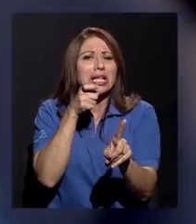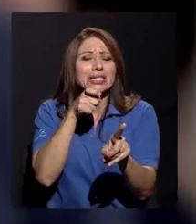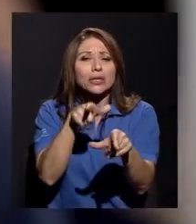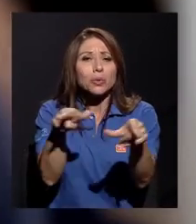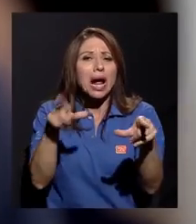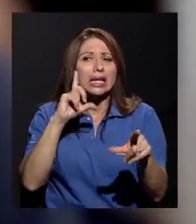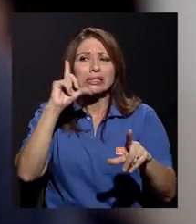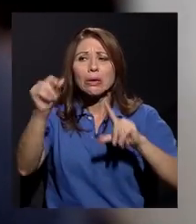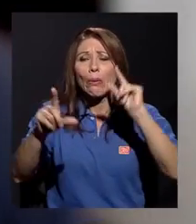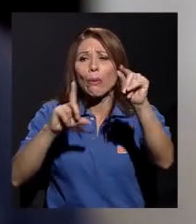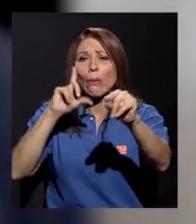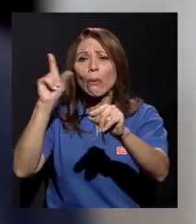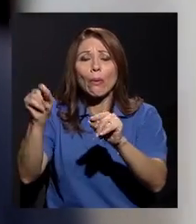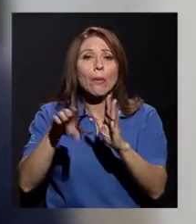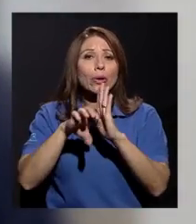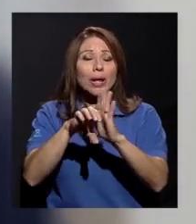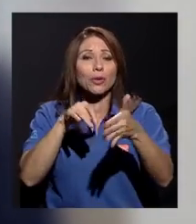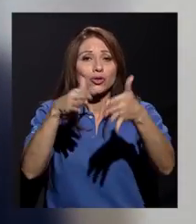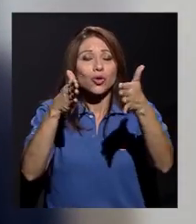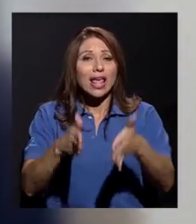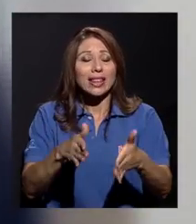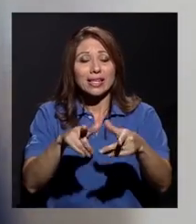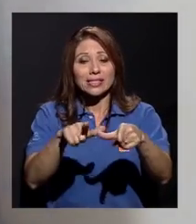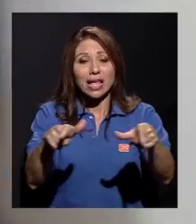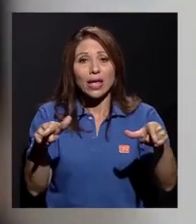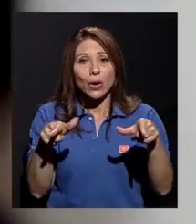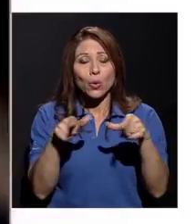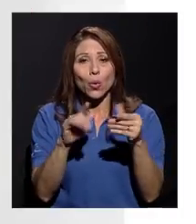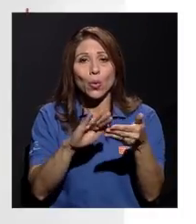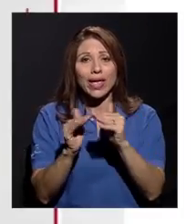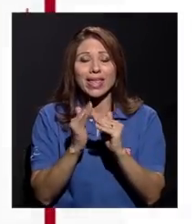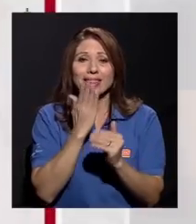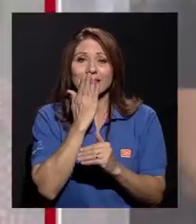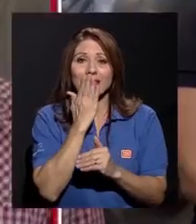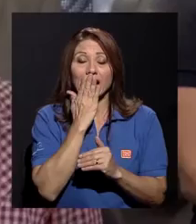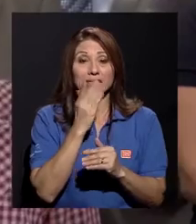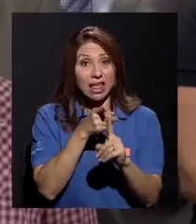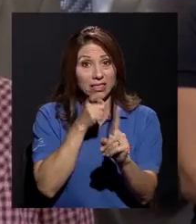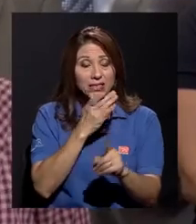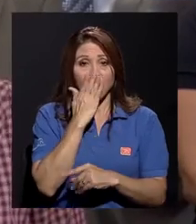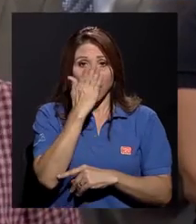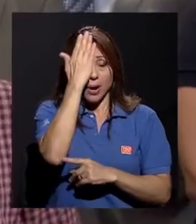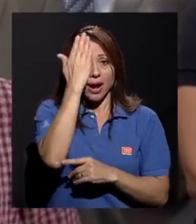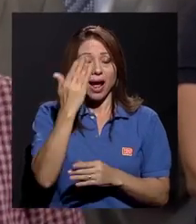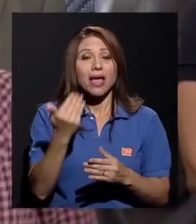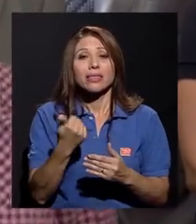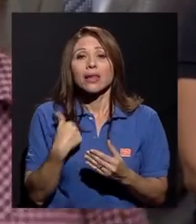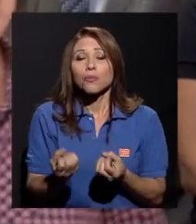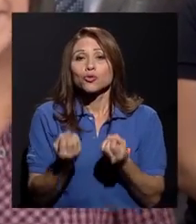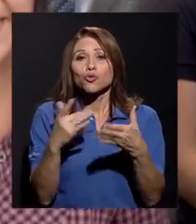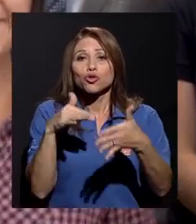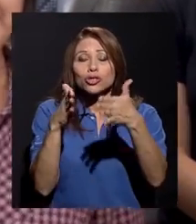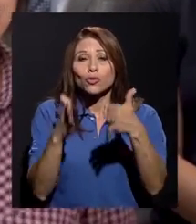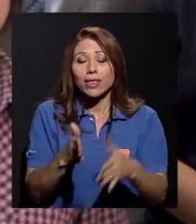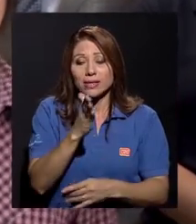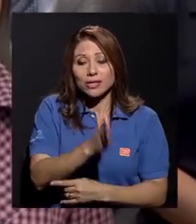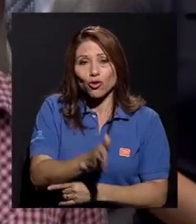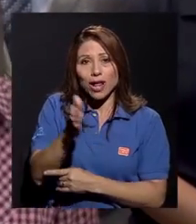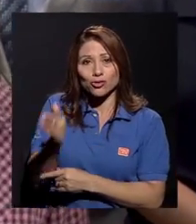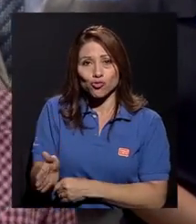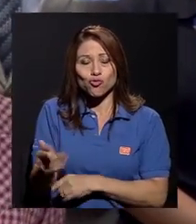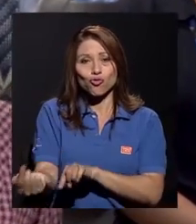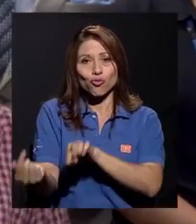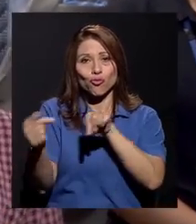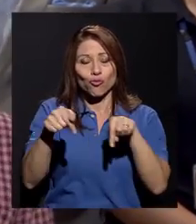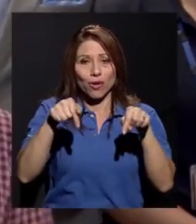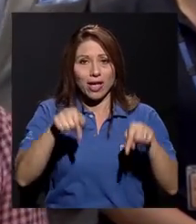del país, tenemos estudiantes de zonas indígenas, de Talamanca, tenemos muchísimos estudiantes de la zona sur, que es en su mayoría,